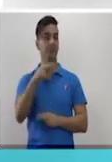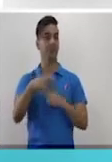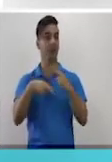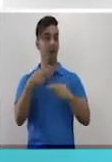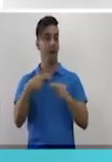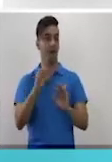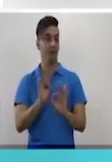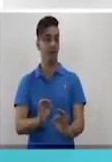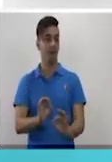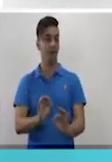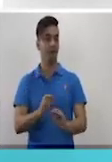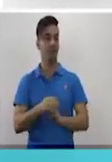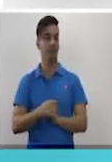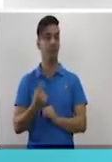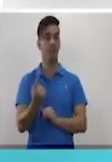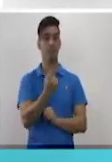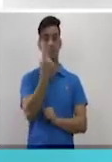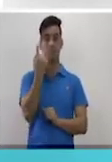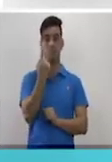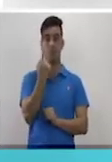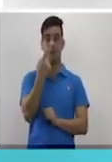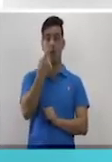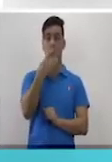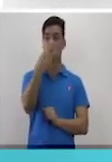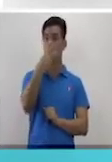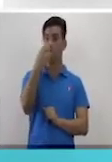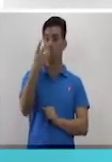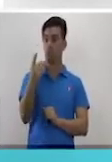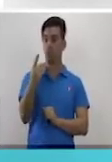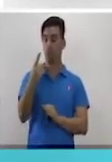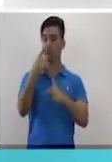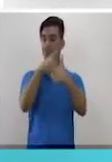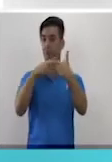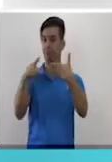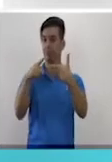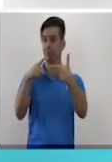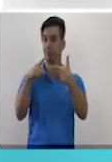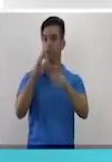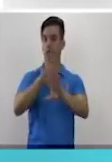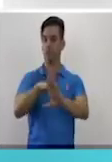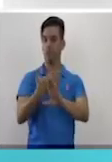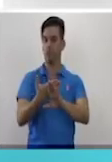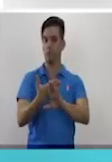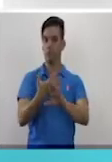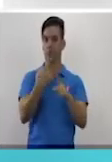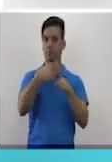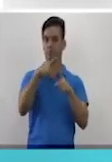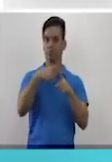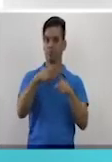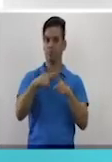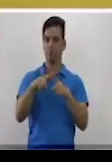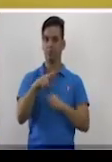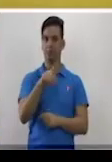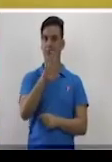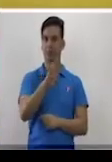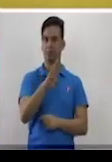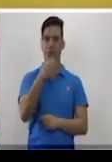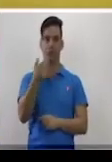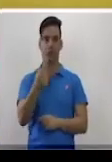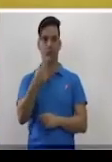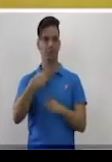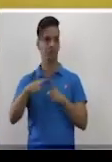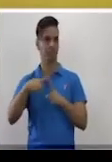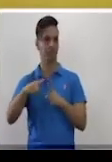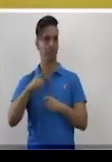este cociente, primero de los coeficientes y luego de la parte literal. Y ese resultado lo vas a colocar en tu